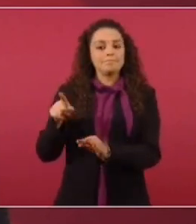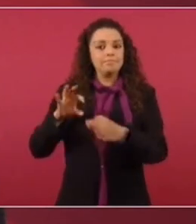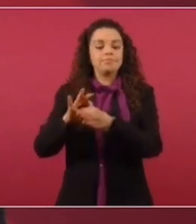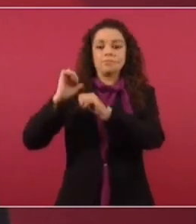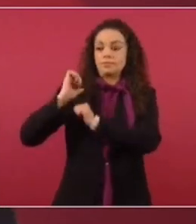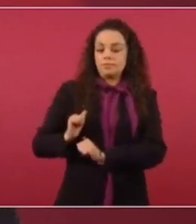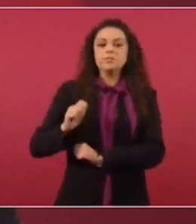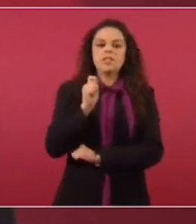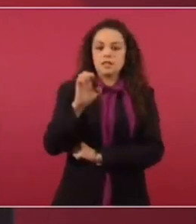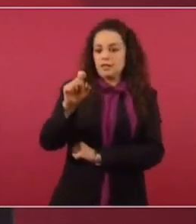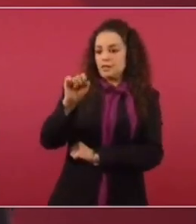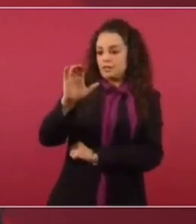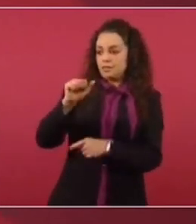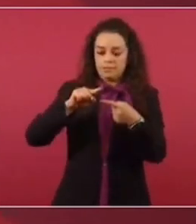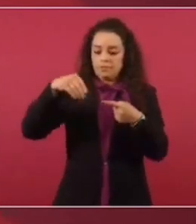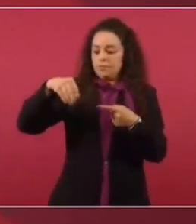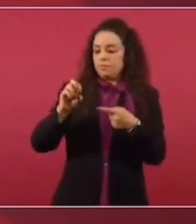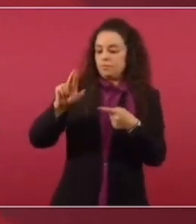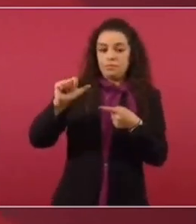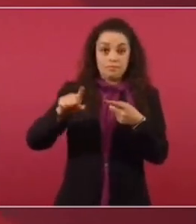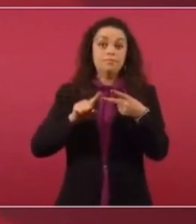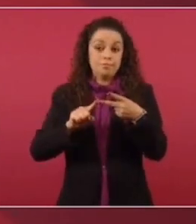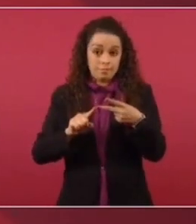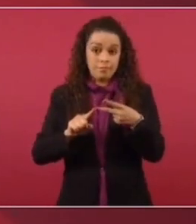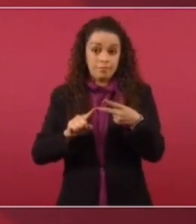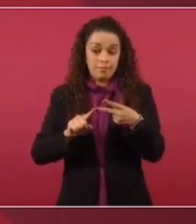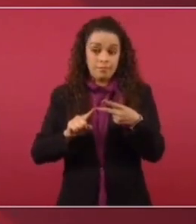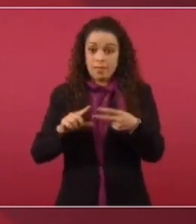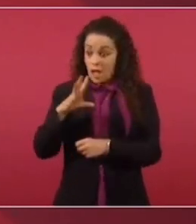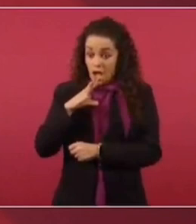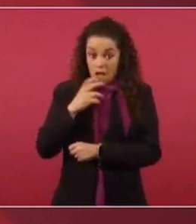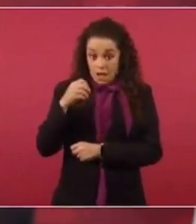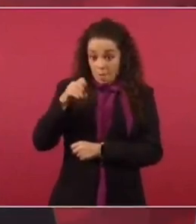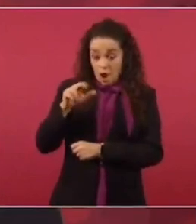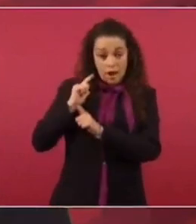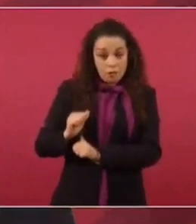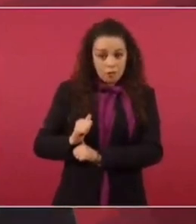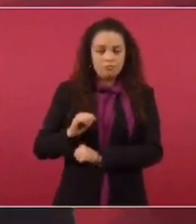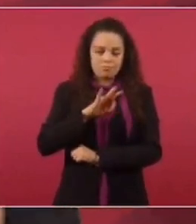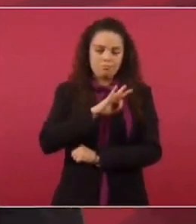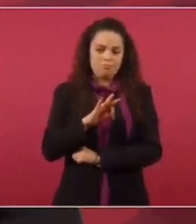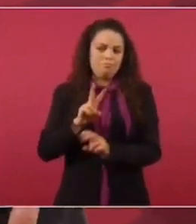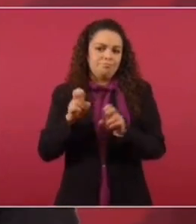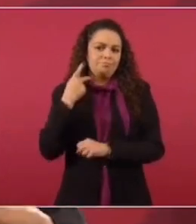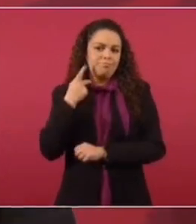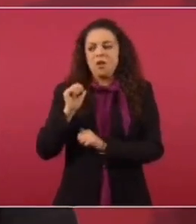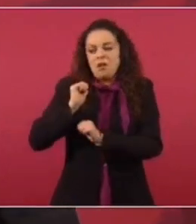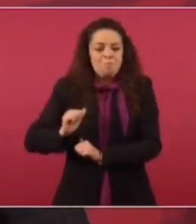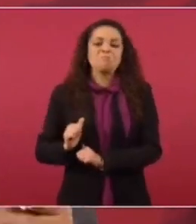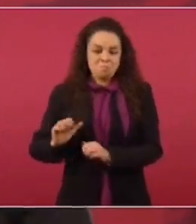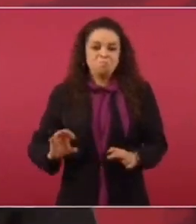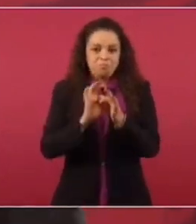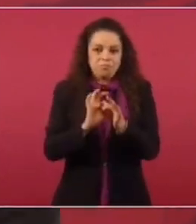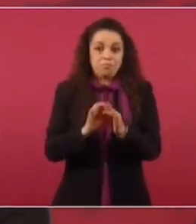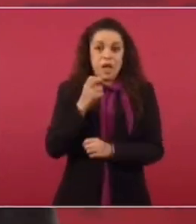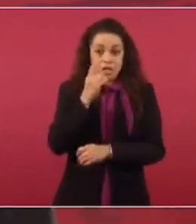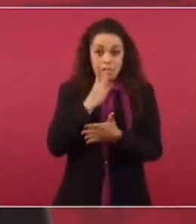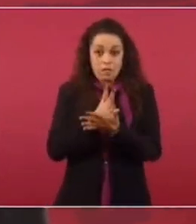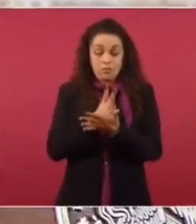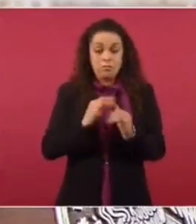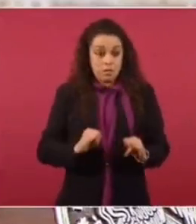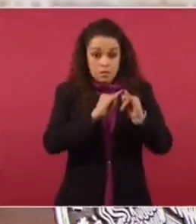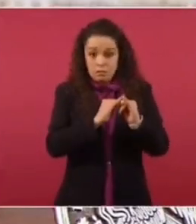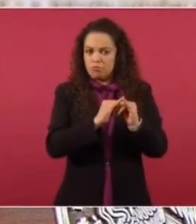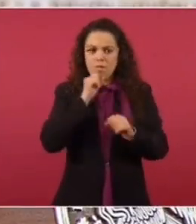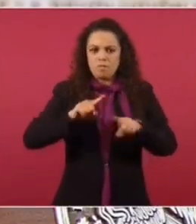la ética, con la moral. Si se tiene autoridad moral, se tiene autoridad política. Y esto aplica para los servidores públicos y para las